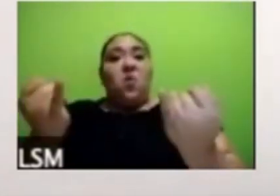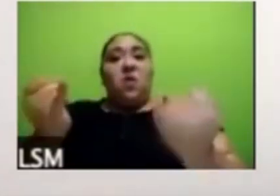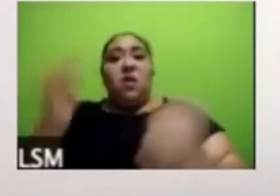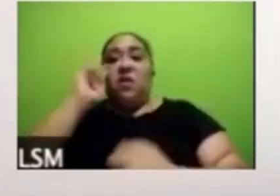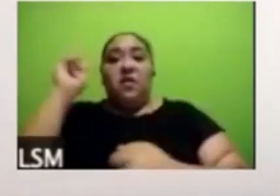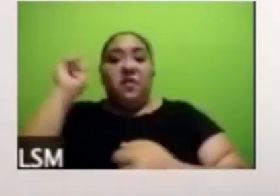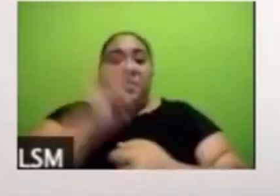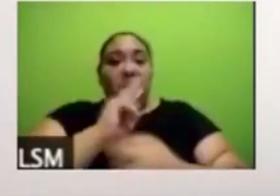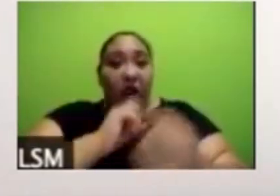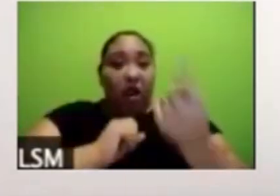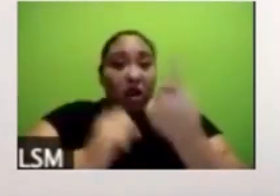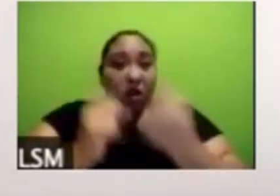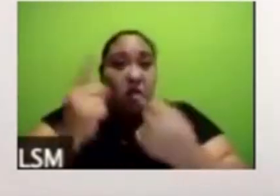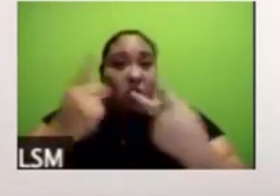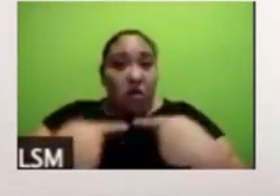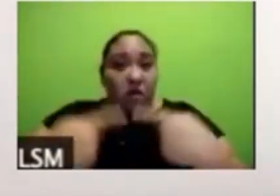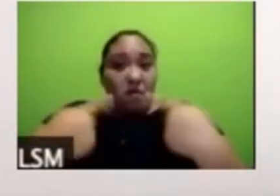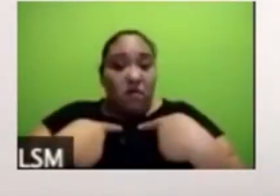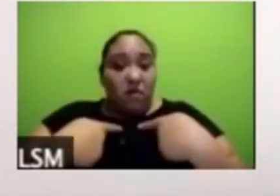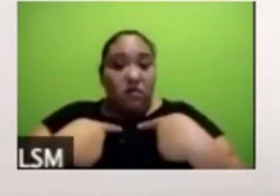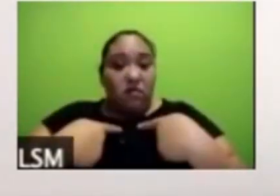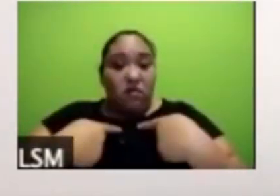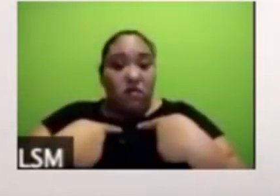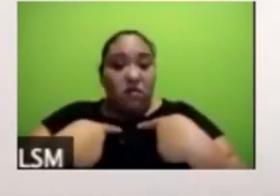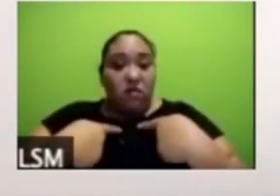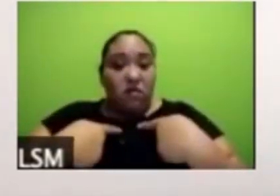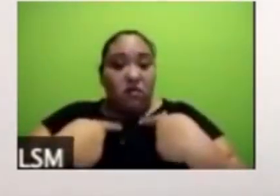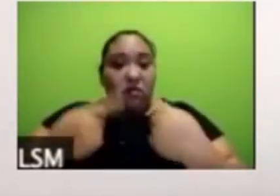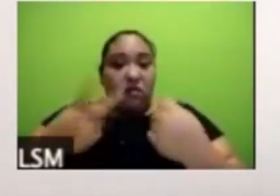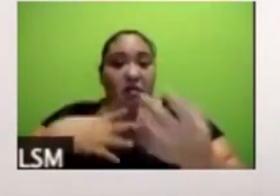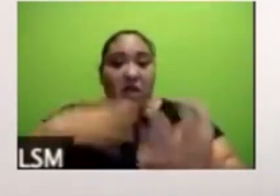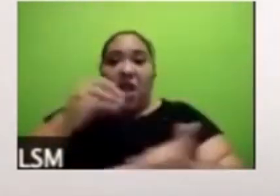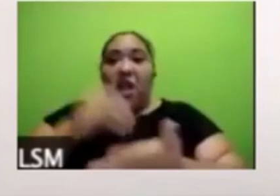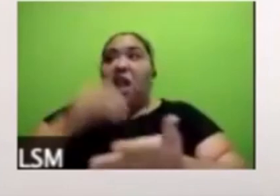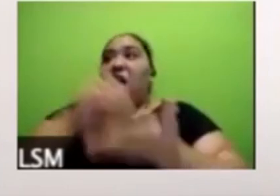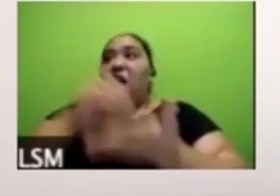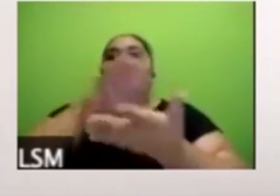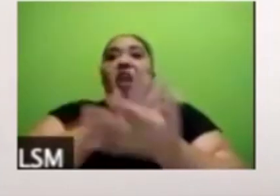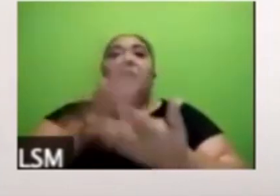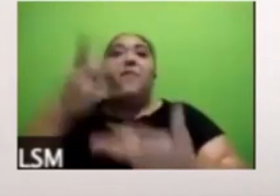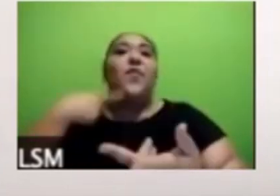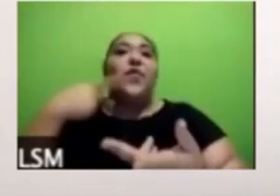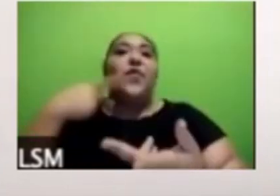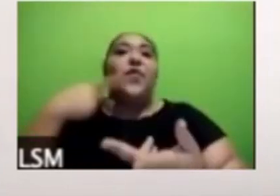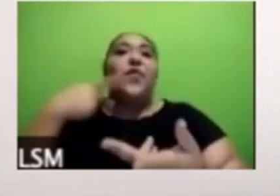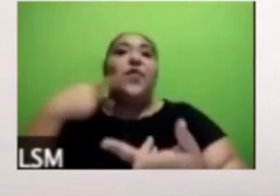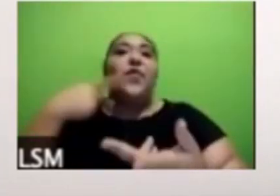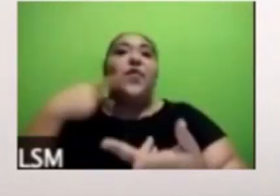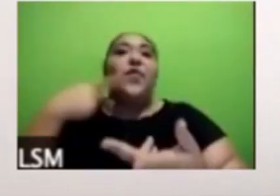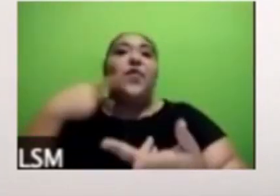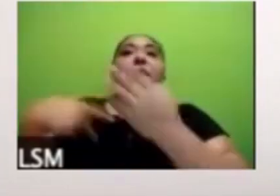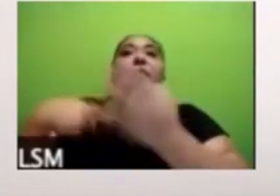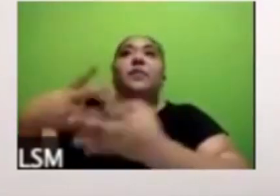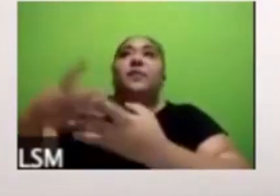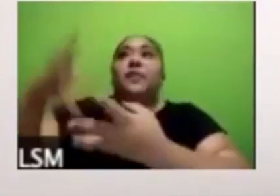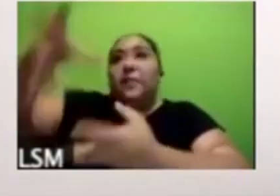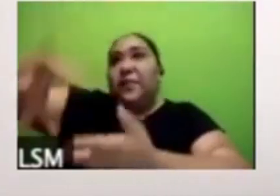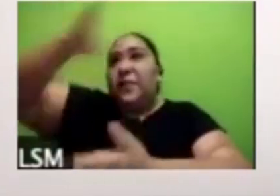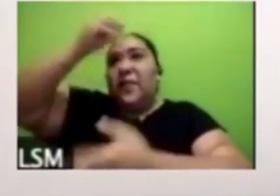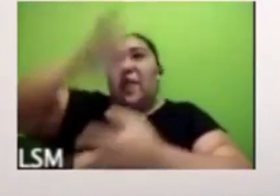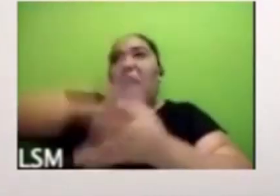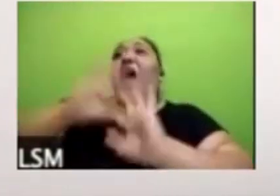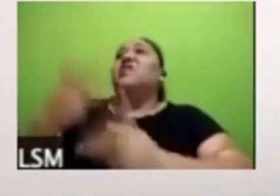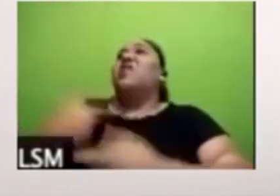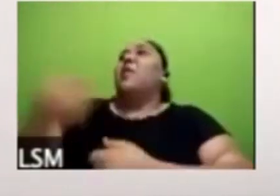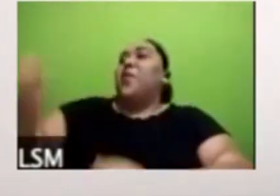han usado esta crisis para avanzar sus agendas políticas cuando en realidad lo que se trata es de tener una estrategia y yo creo que eso